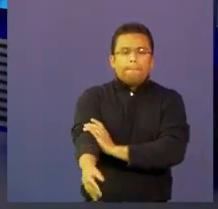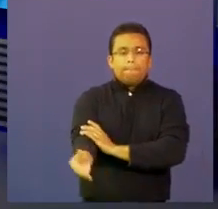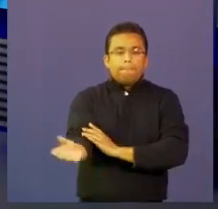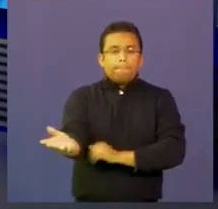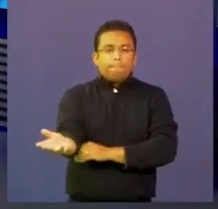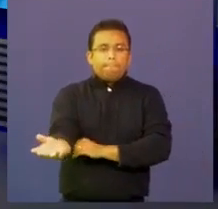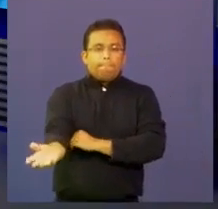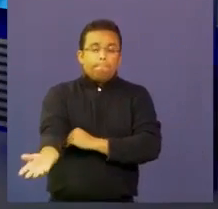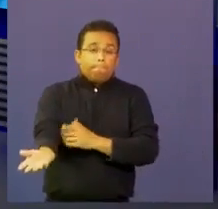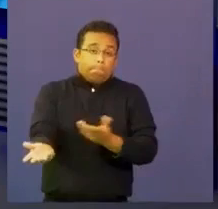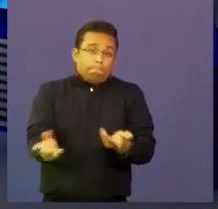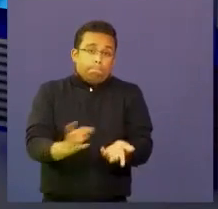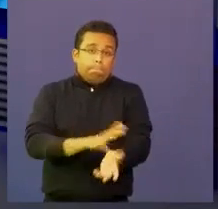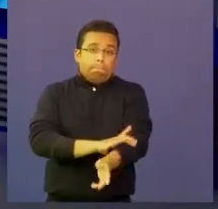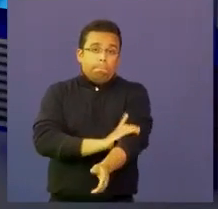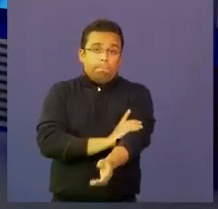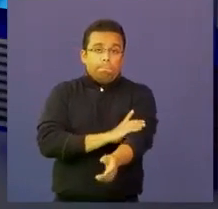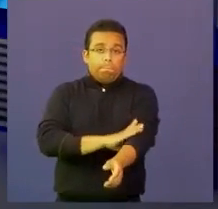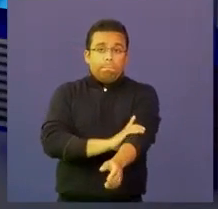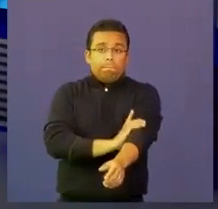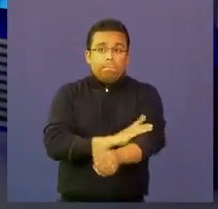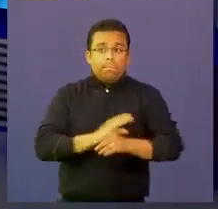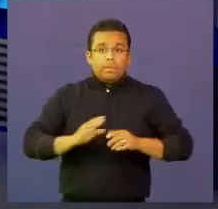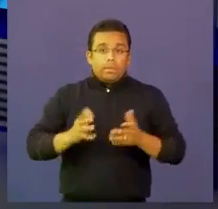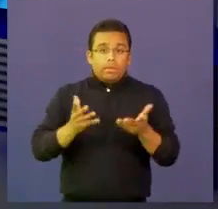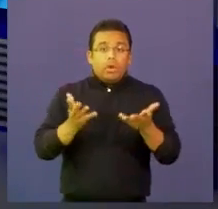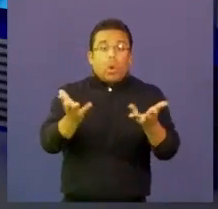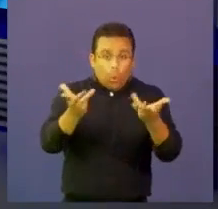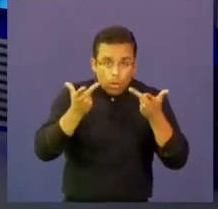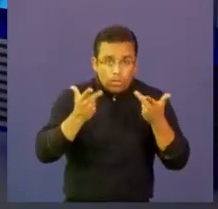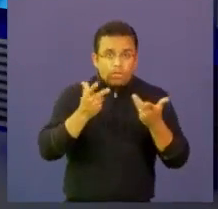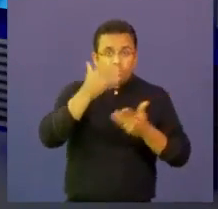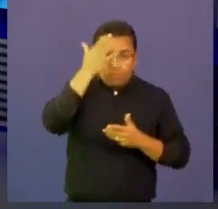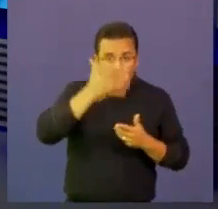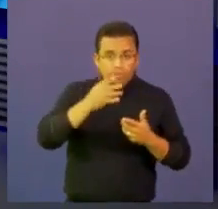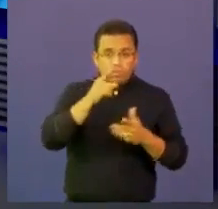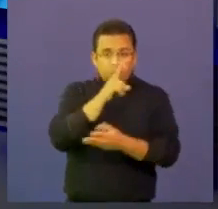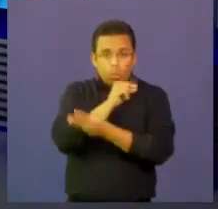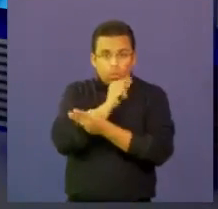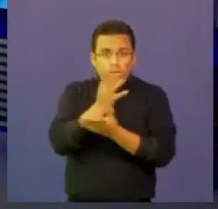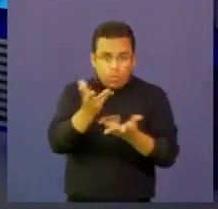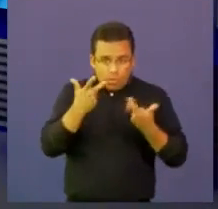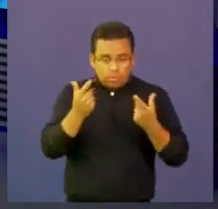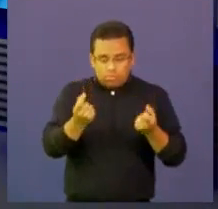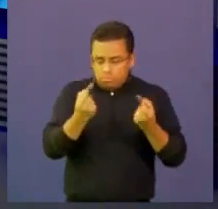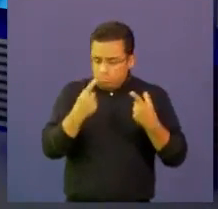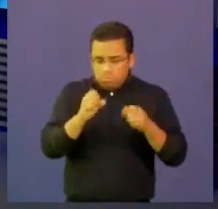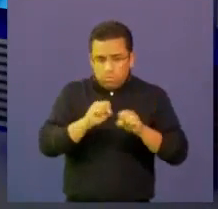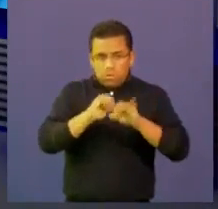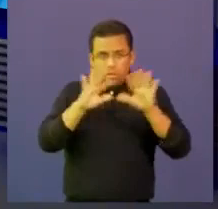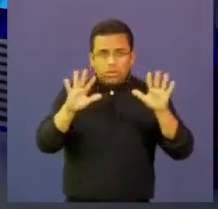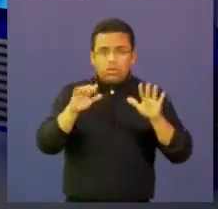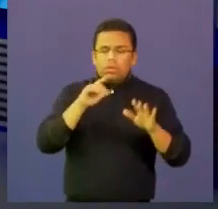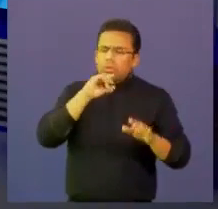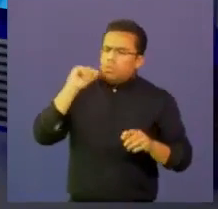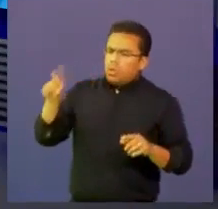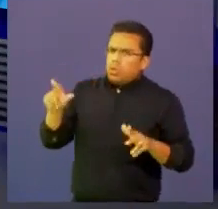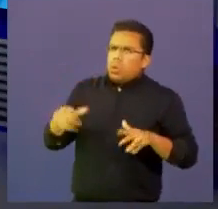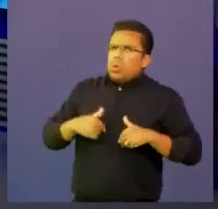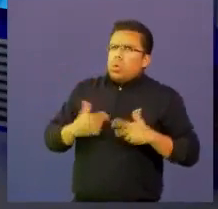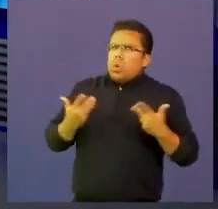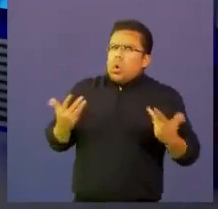que queremos también oírlas. que nuestros maestros nos preguntan de cómo hacer las cosas.